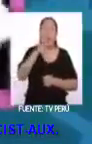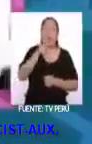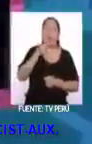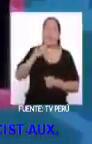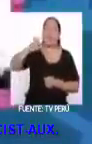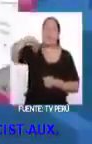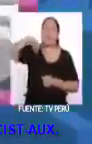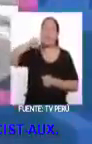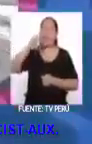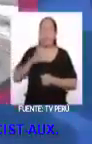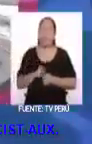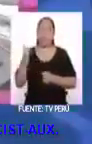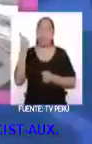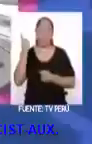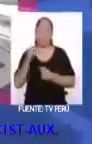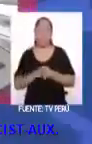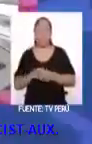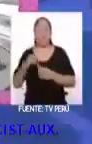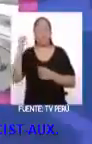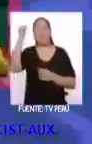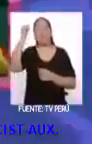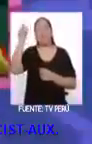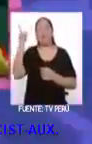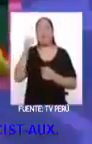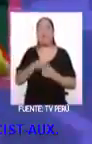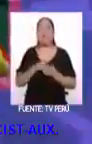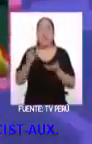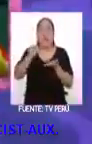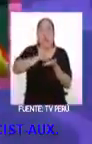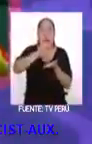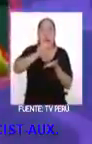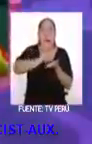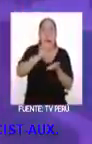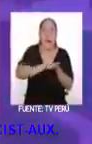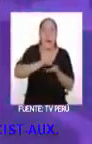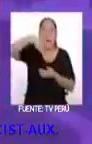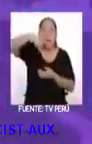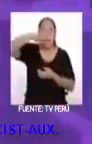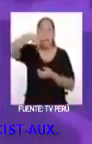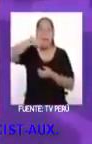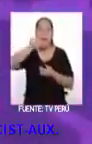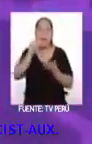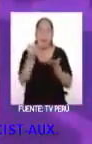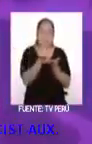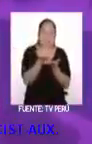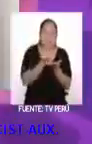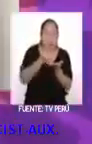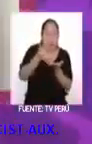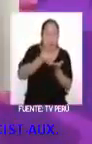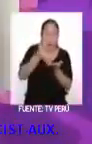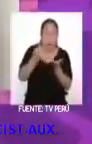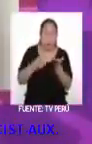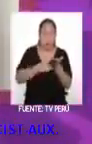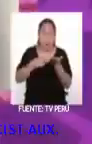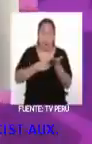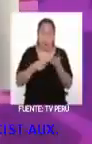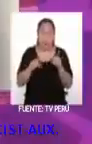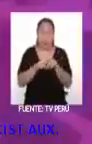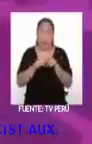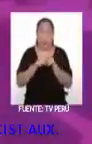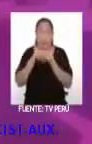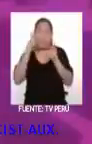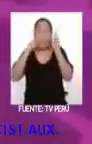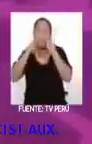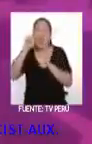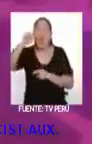coreano y japonés. Y en el arte tenemos los mangas, que se leen de derecha a izquierda. Si no te gusta tanto leer, también están los